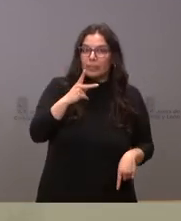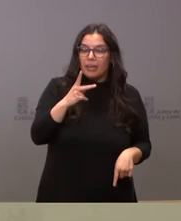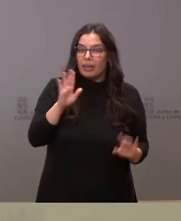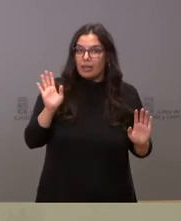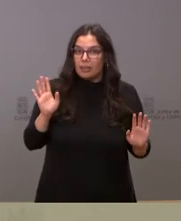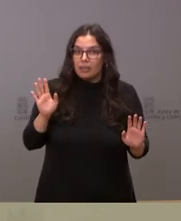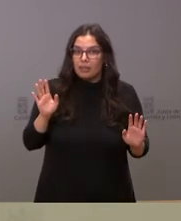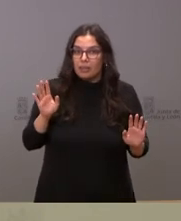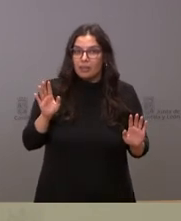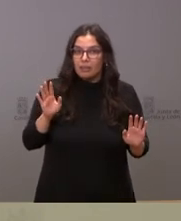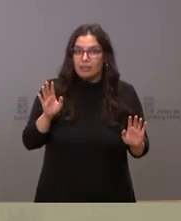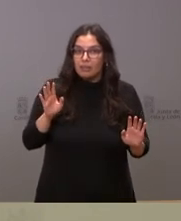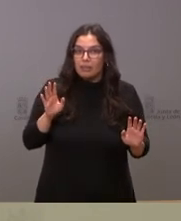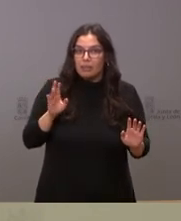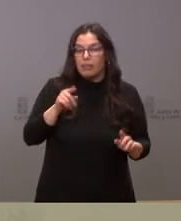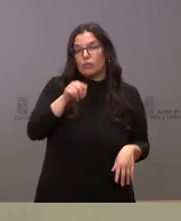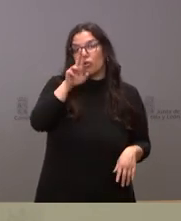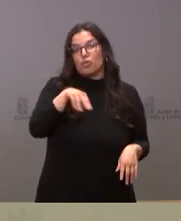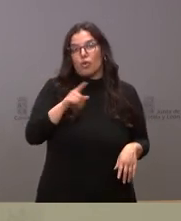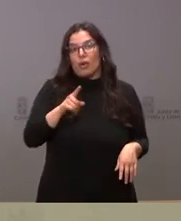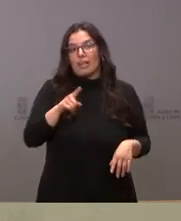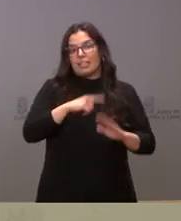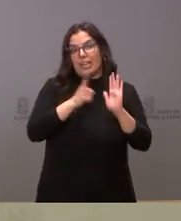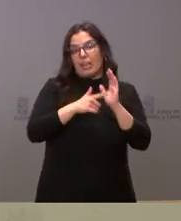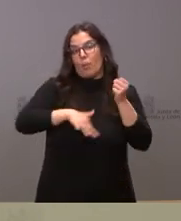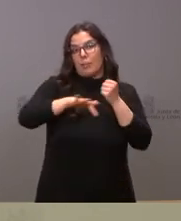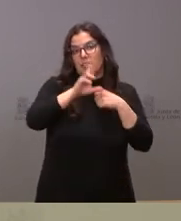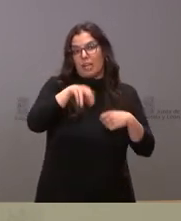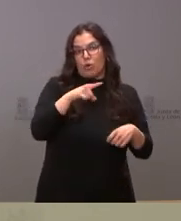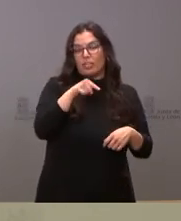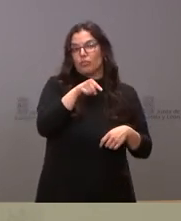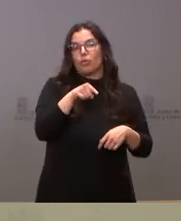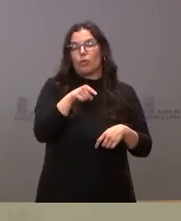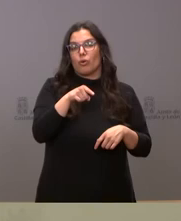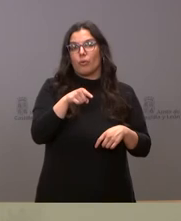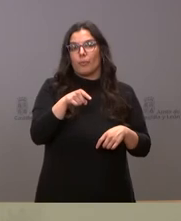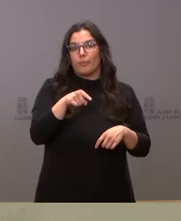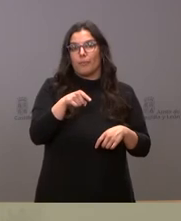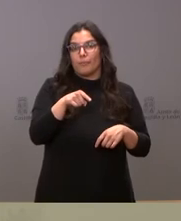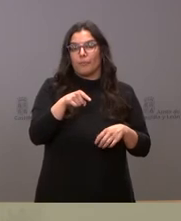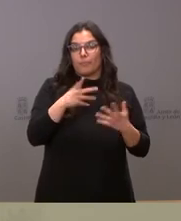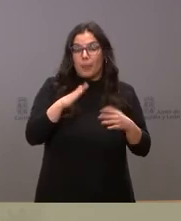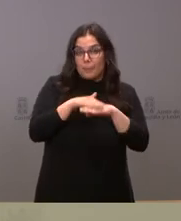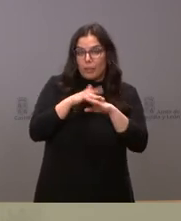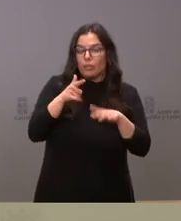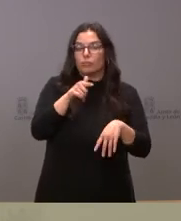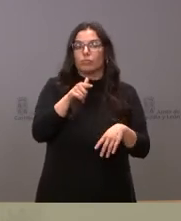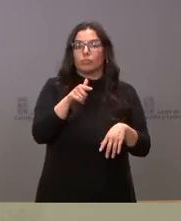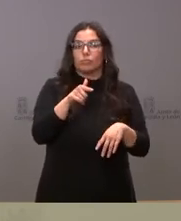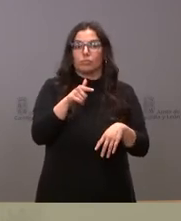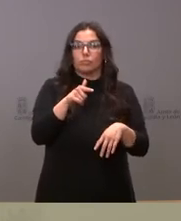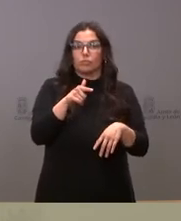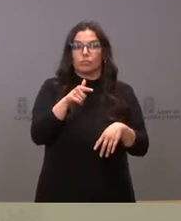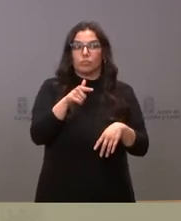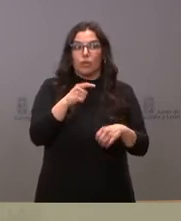es retribución ni legislación básica eso es a mayores hay que perdón que ponen su